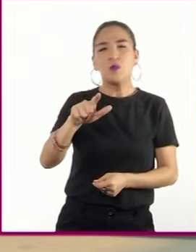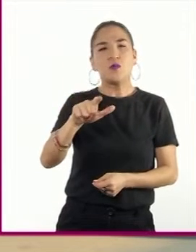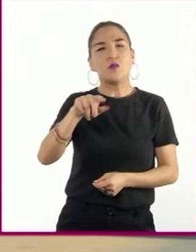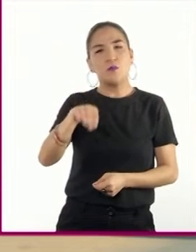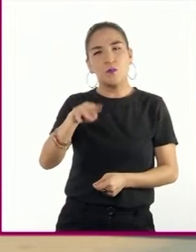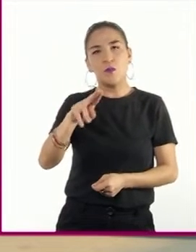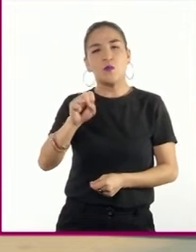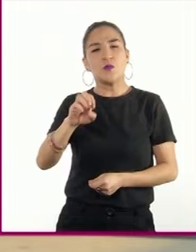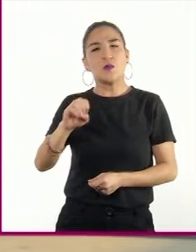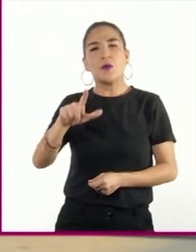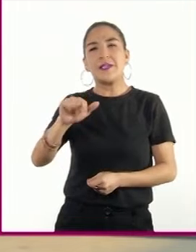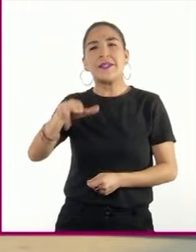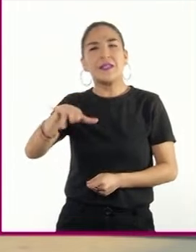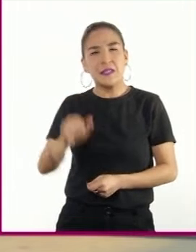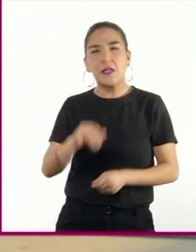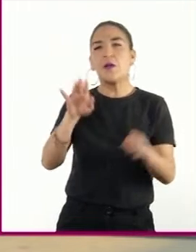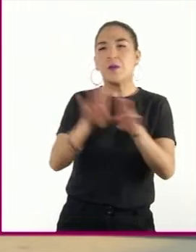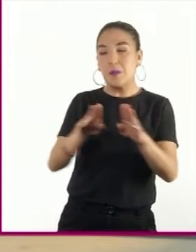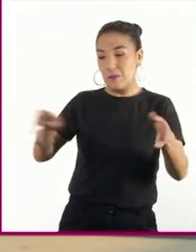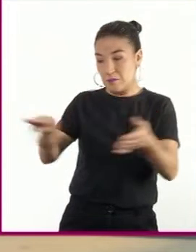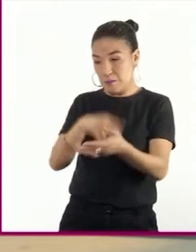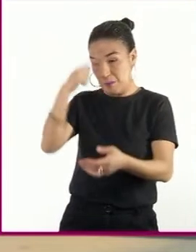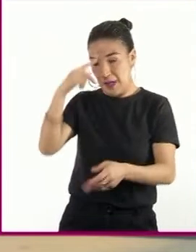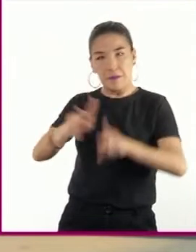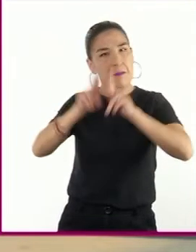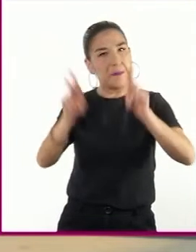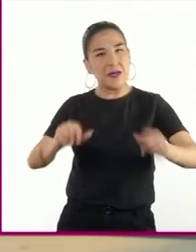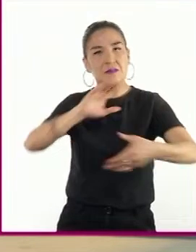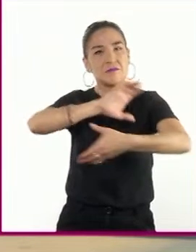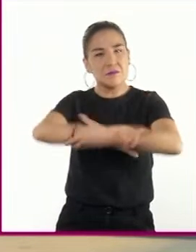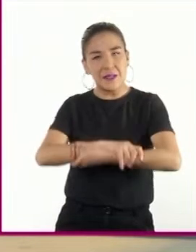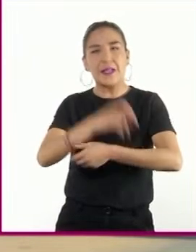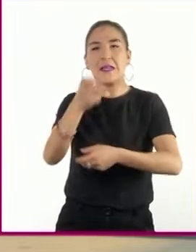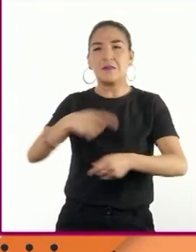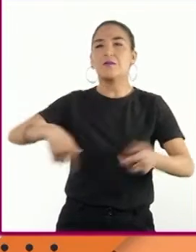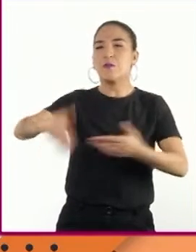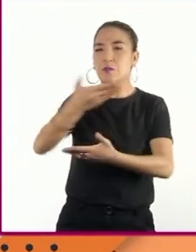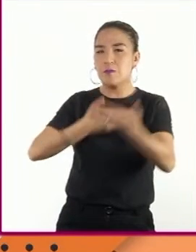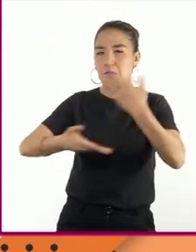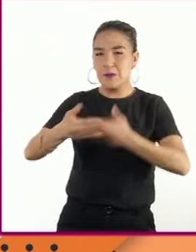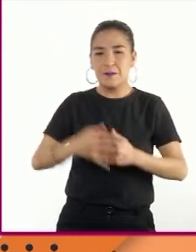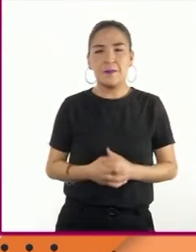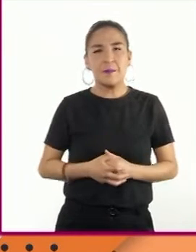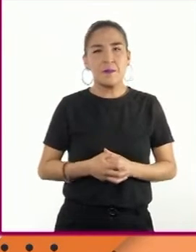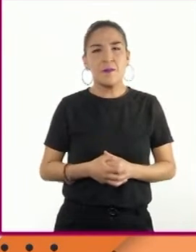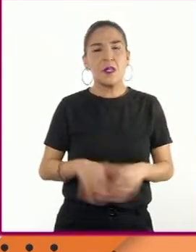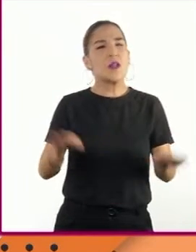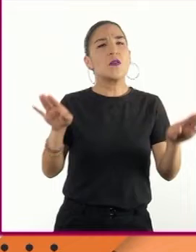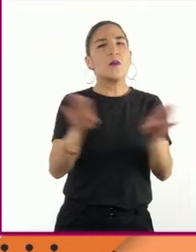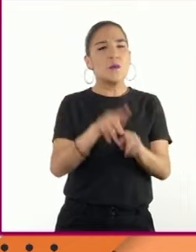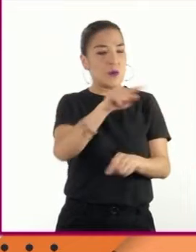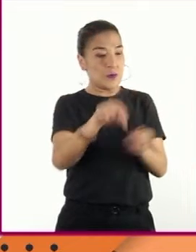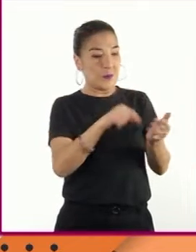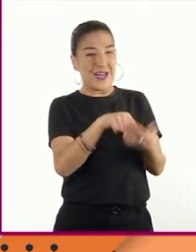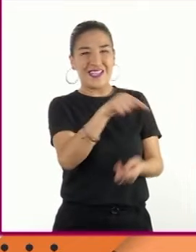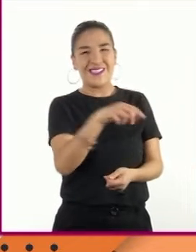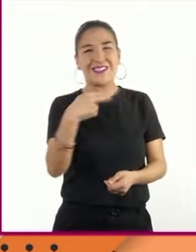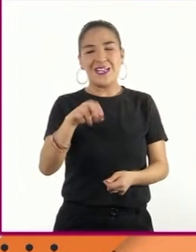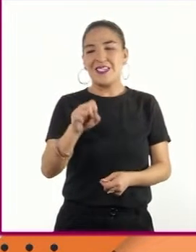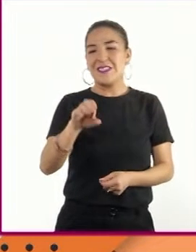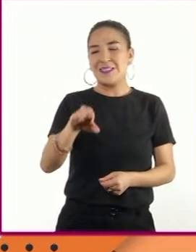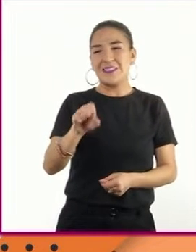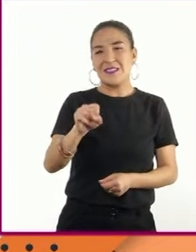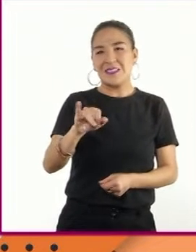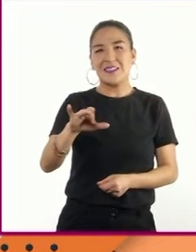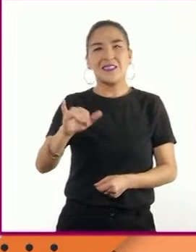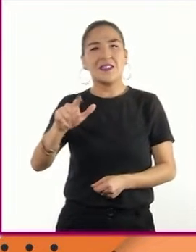y firman un tratado de paz y colaboración con los aliados. La toma de Sicilia por los aliados en